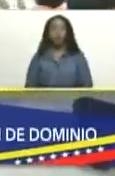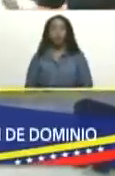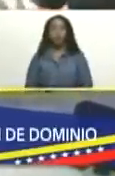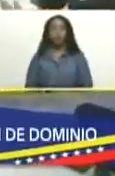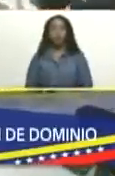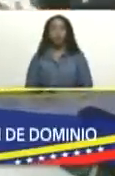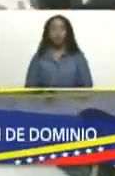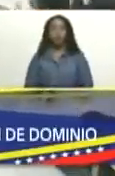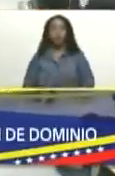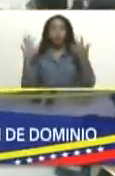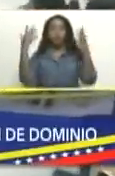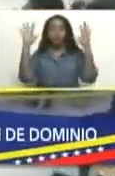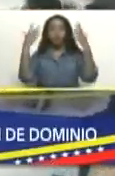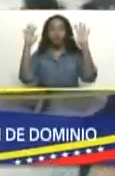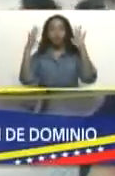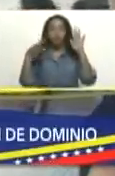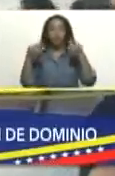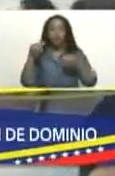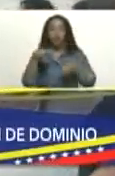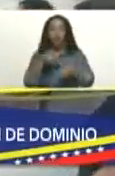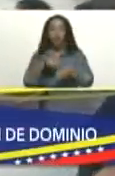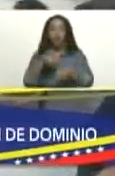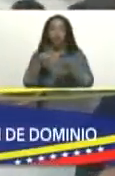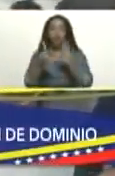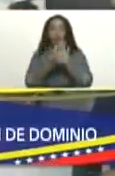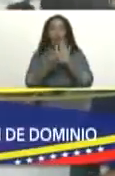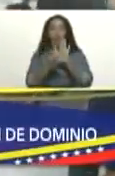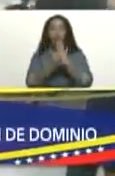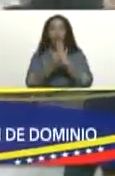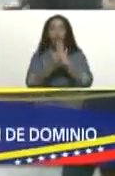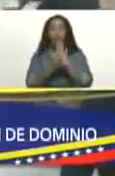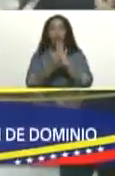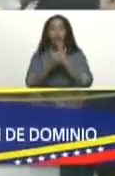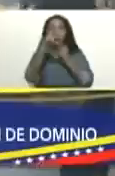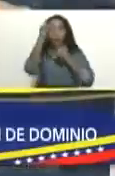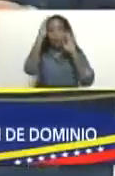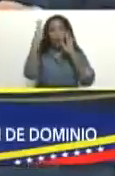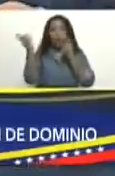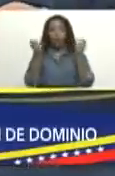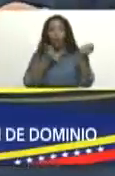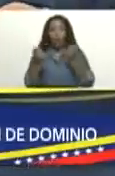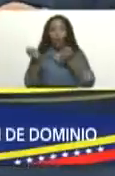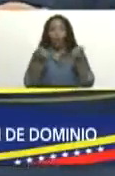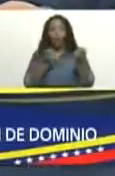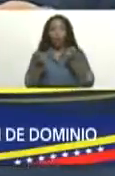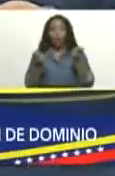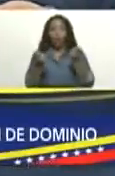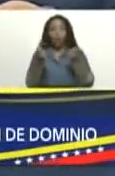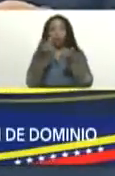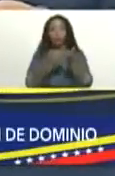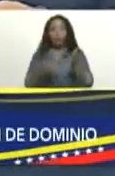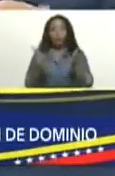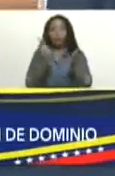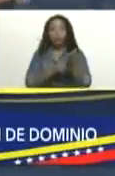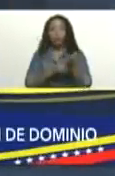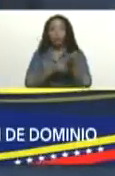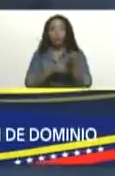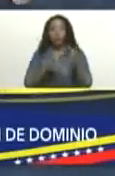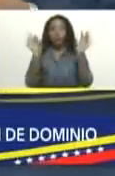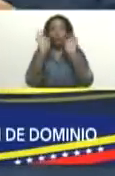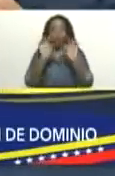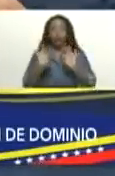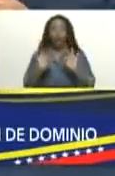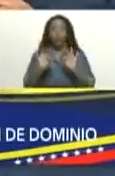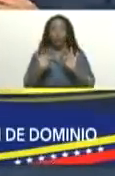En este momento, la ley sancionada el día de ayer, la ley orgánica de extinción de dominio, cuyo objetivo, repetimos, es establecer los mecanismos